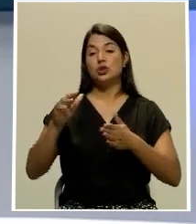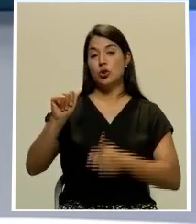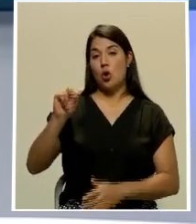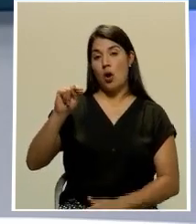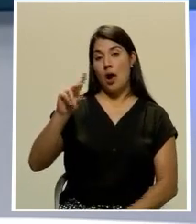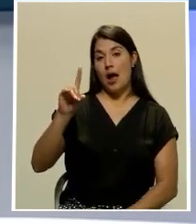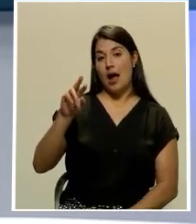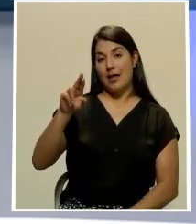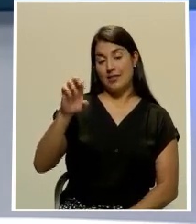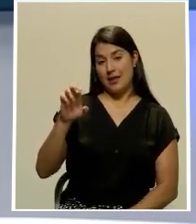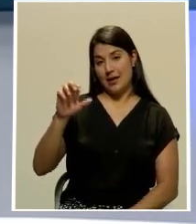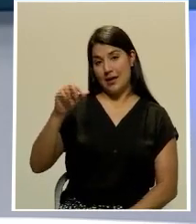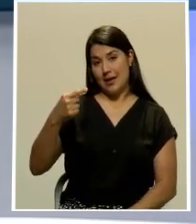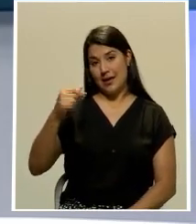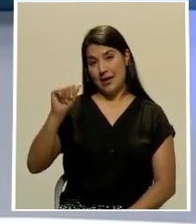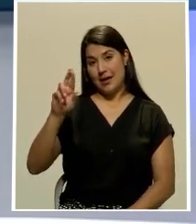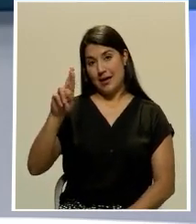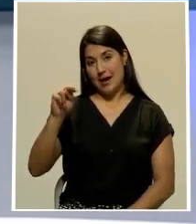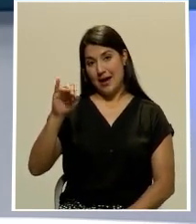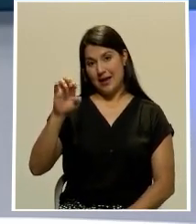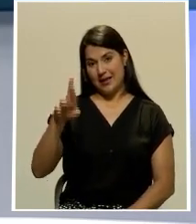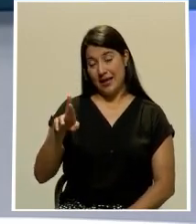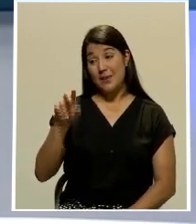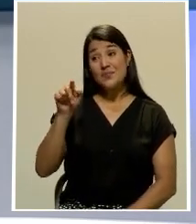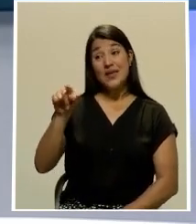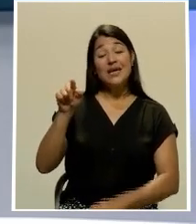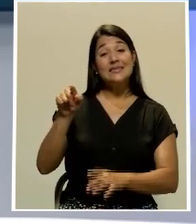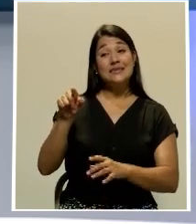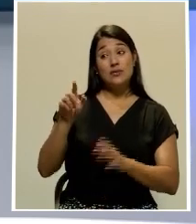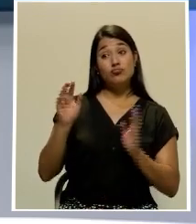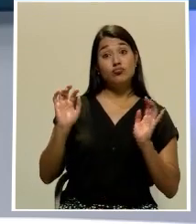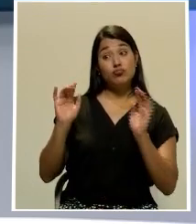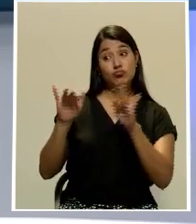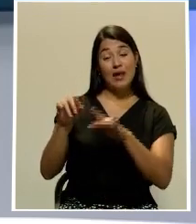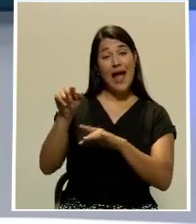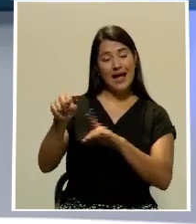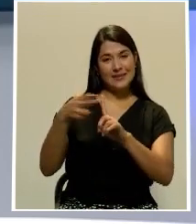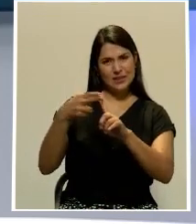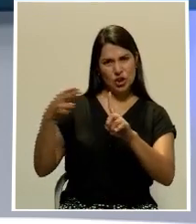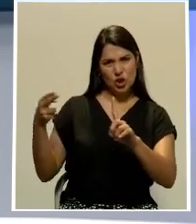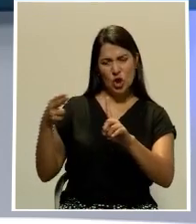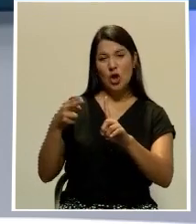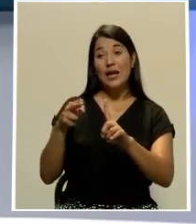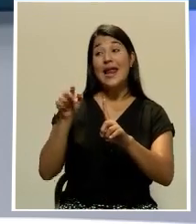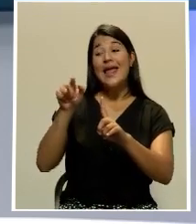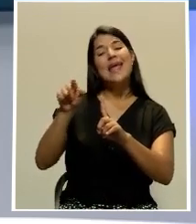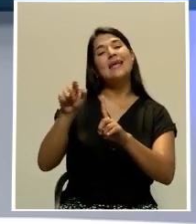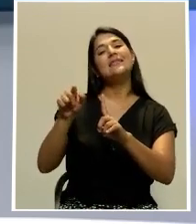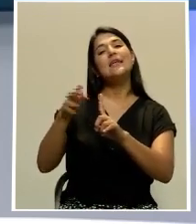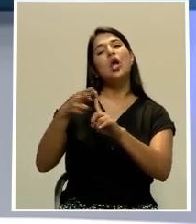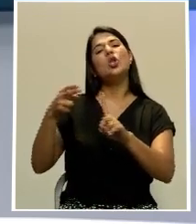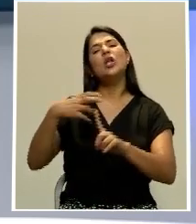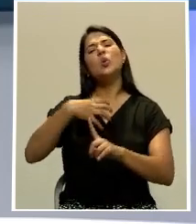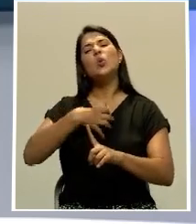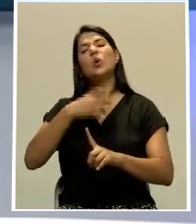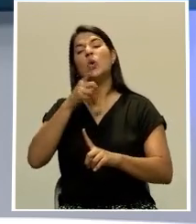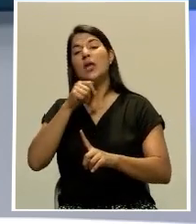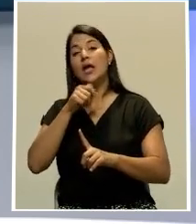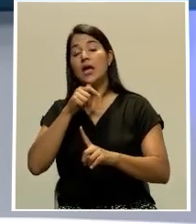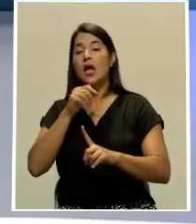El hotel que es propiedad de una compañía que el hijo del ministro preside y